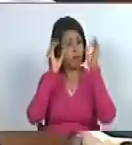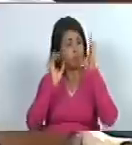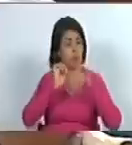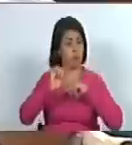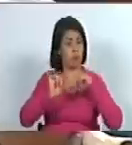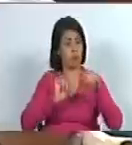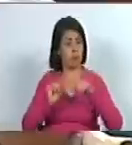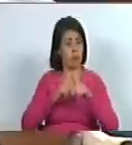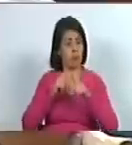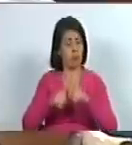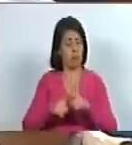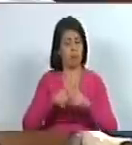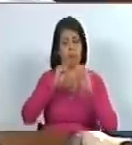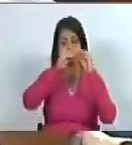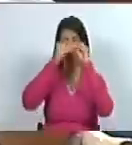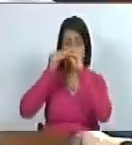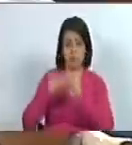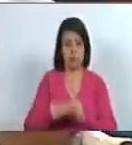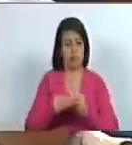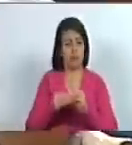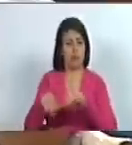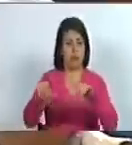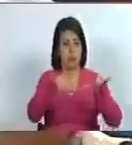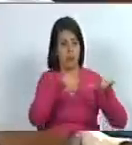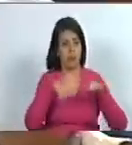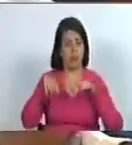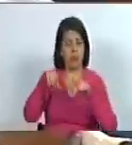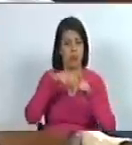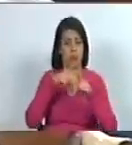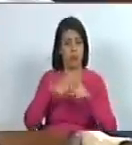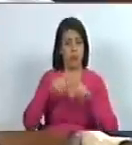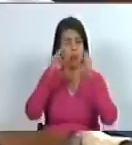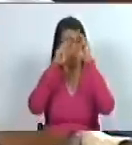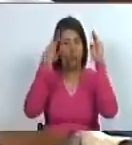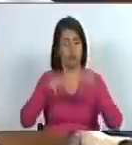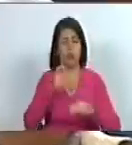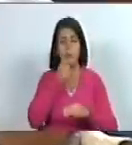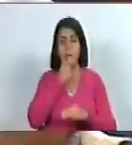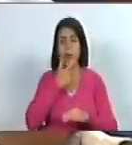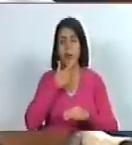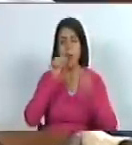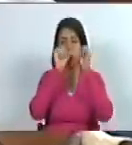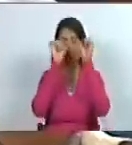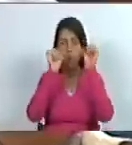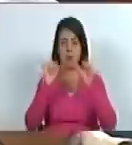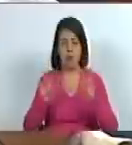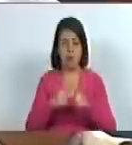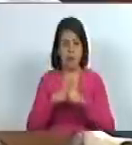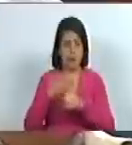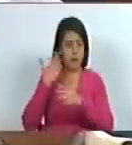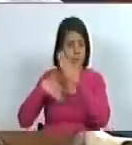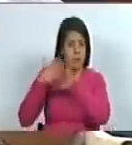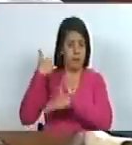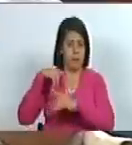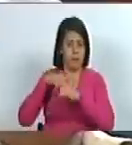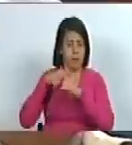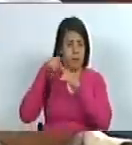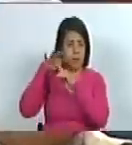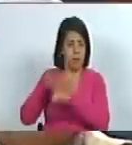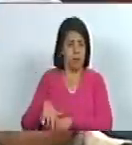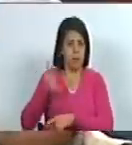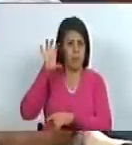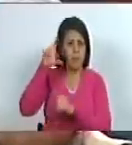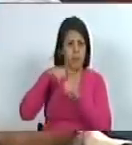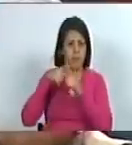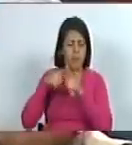que subastaban nuestras obras ahí en los jardines del museo de bellas artes en el pasado nefasto de esta